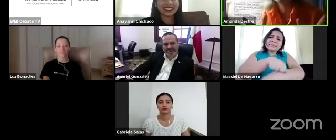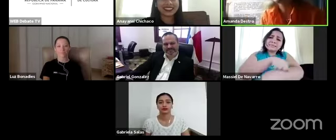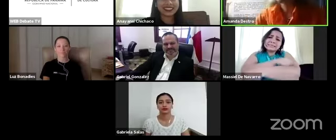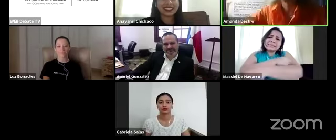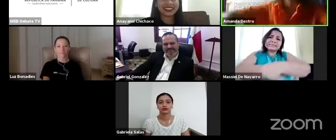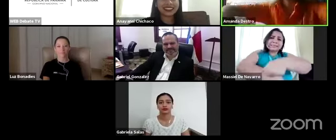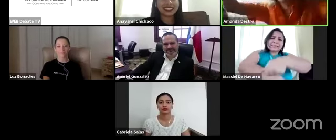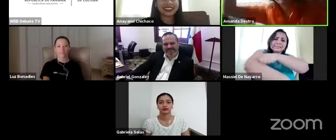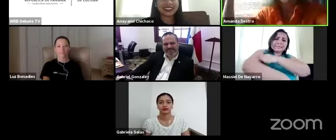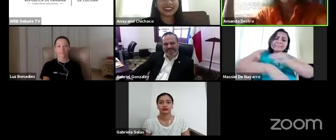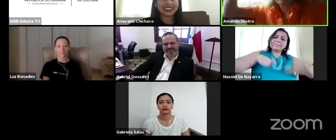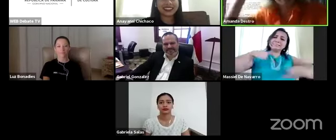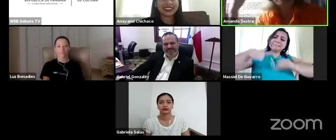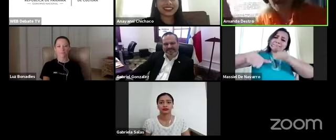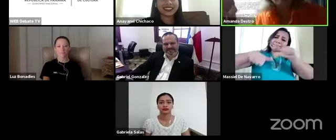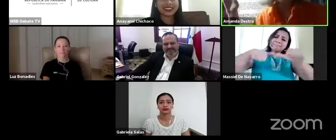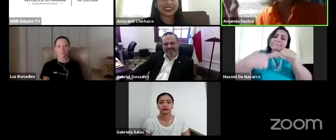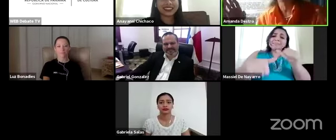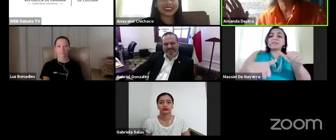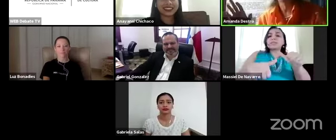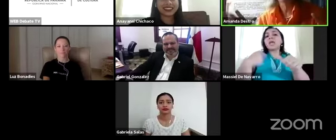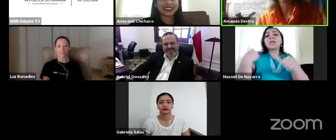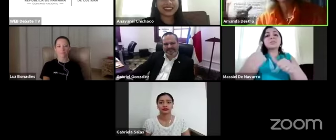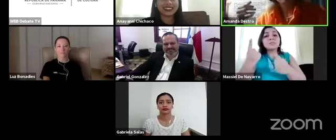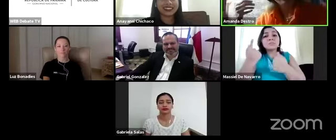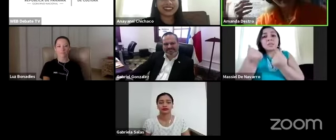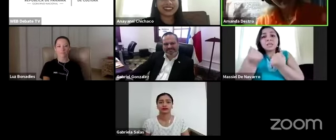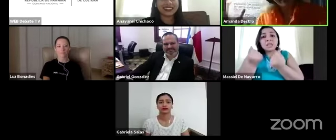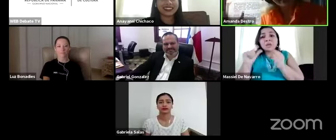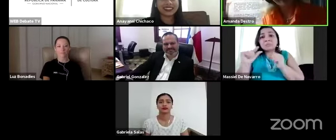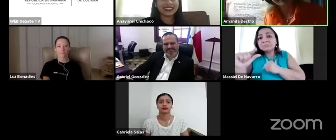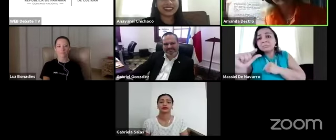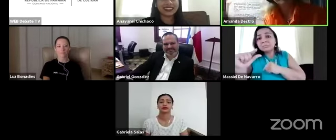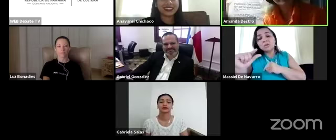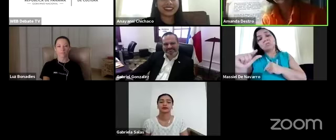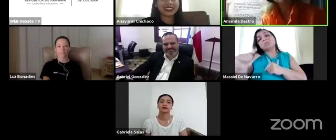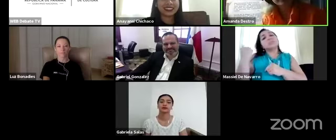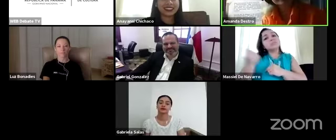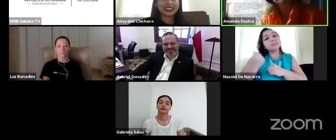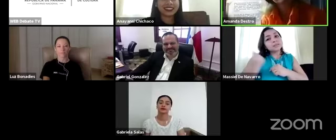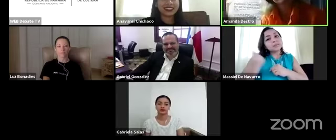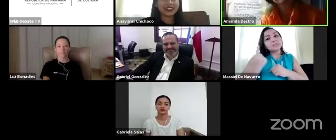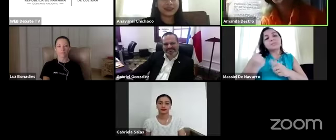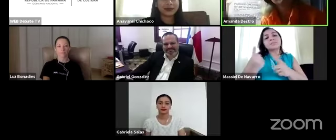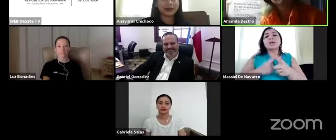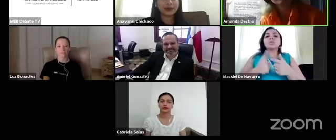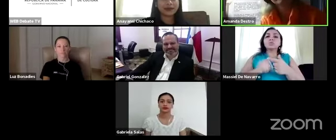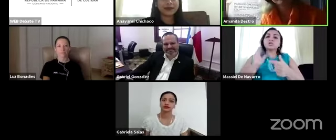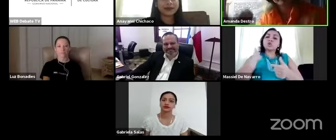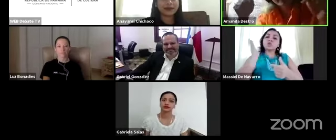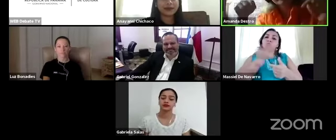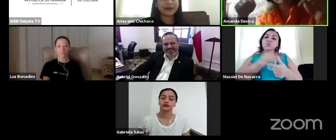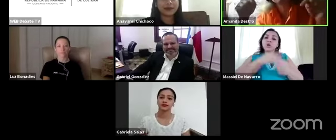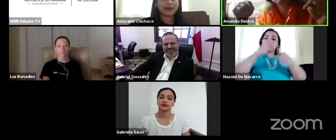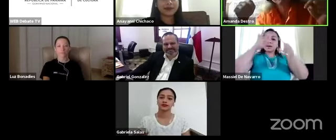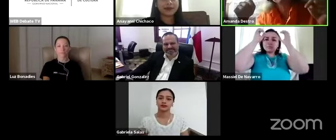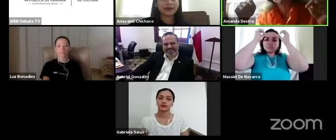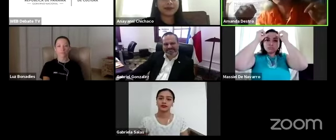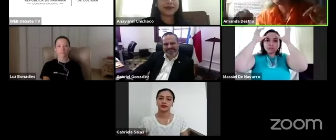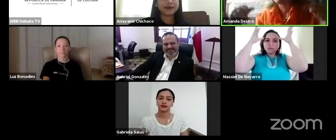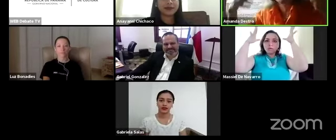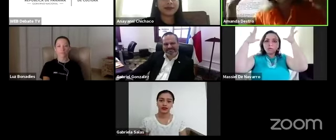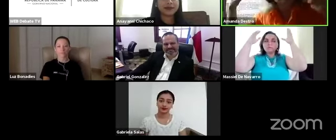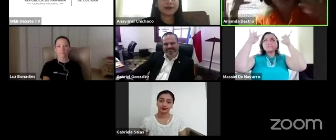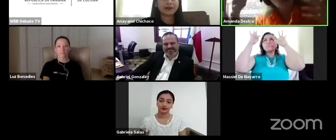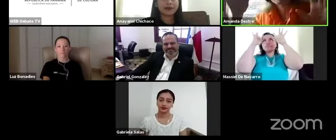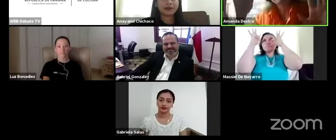recursos desde siempre entonces la creatividad de nuestras instituciones en este momento